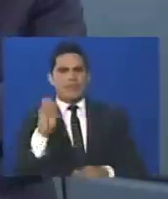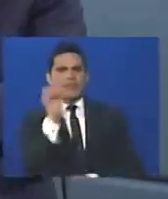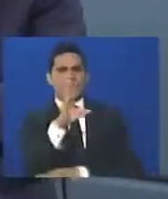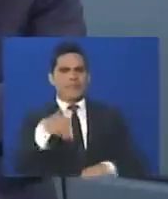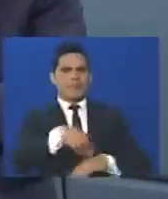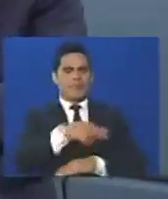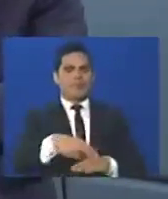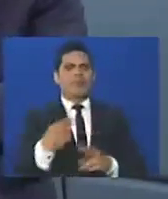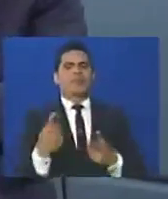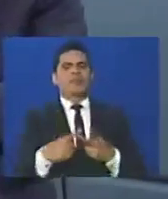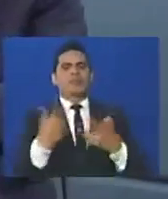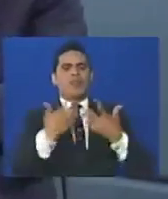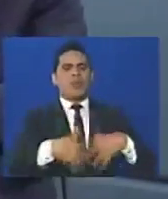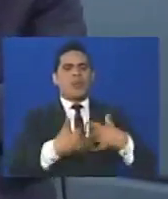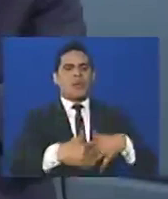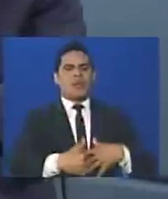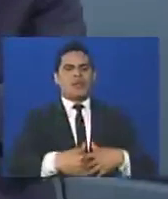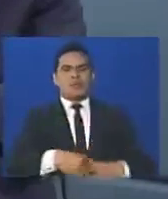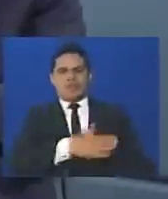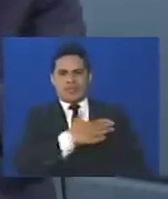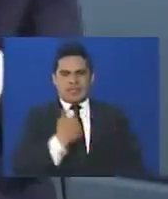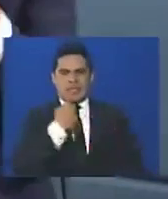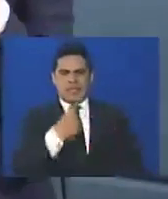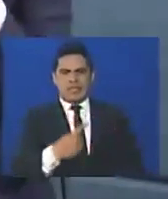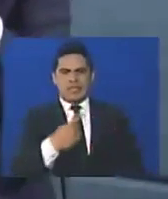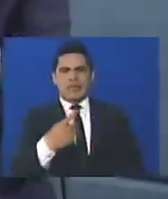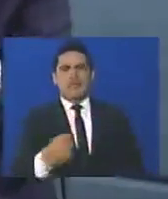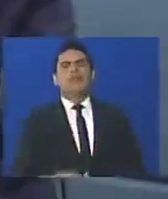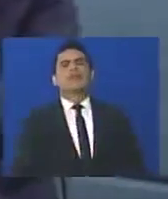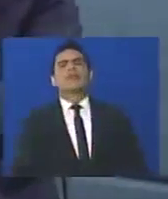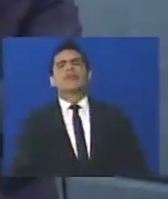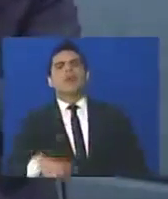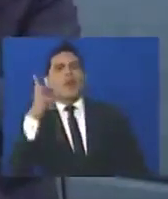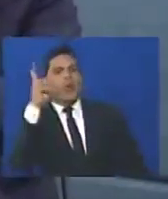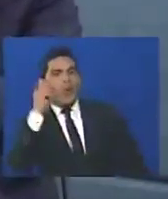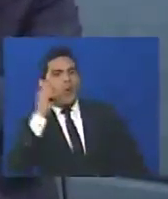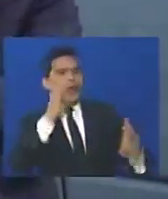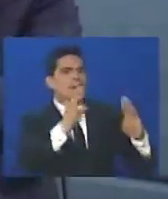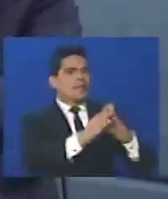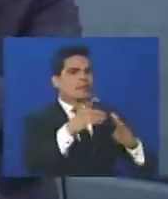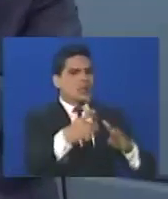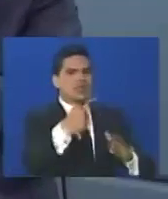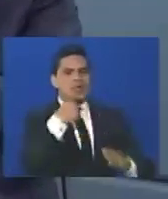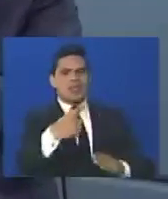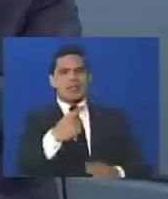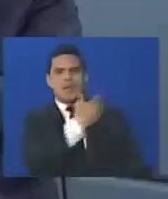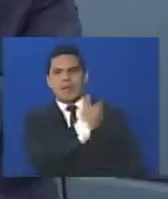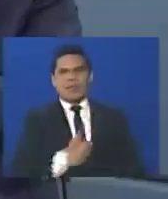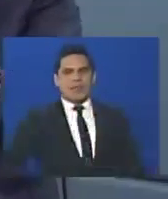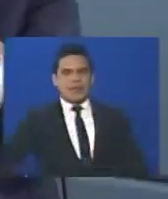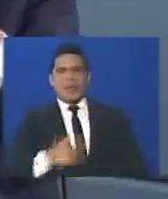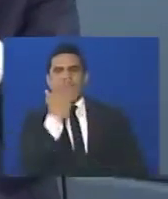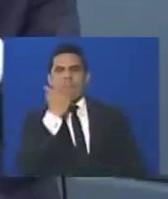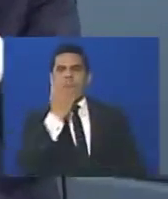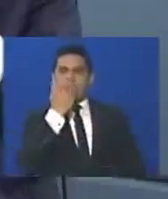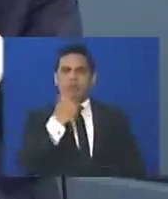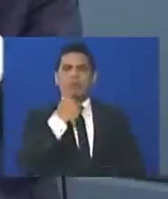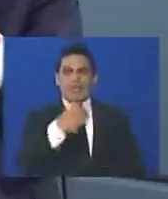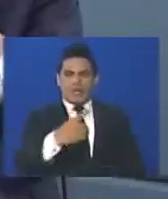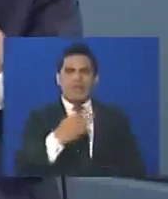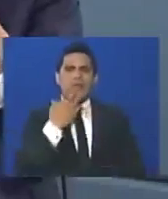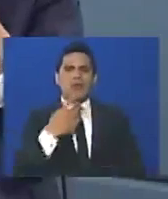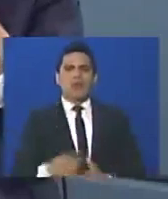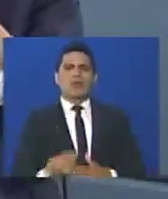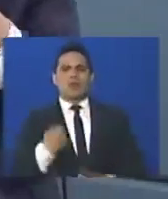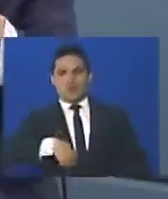esos empresarios, si quisieran hablar lo que ellos oyen en sus casas, le dirían al señor presidente Maduro, señor presidente,